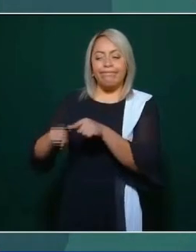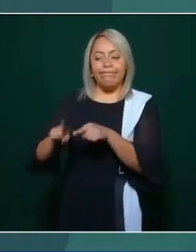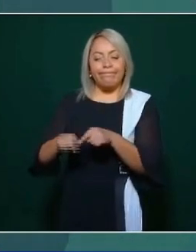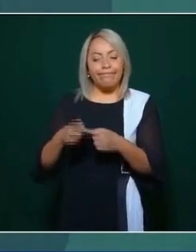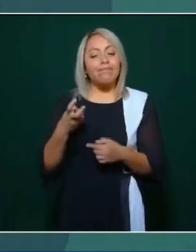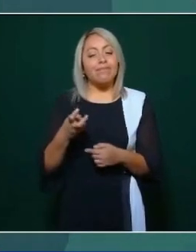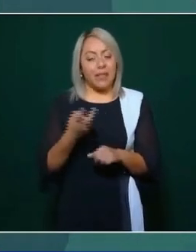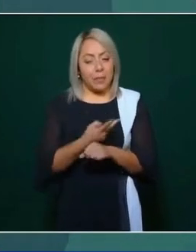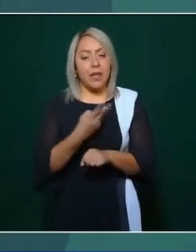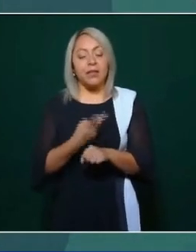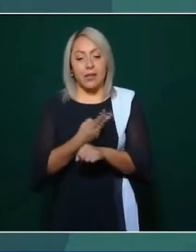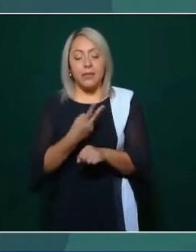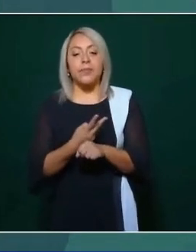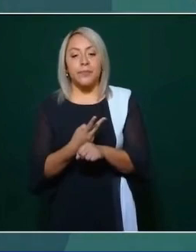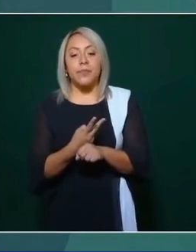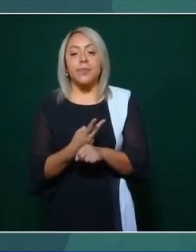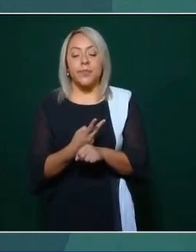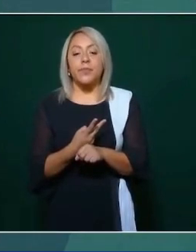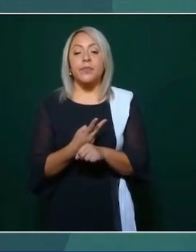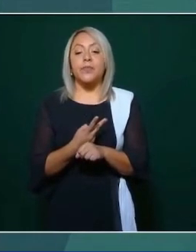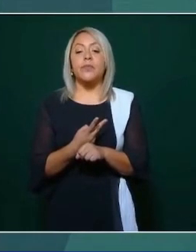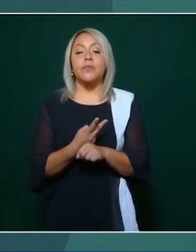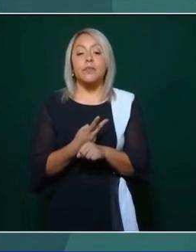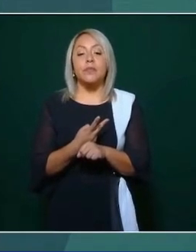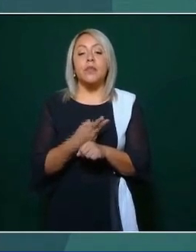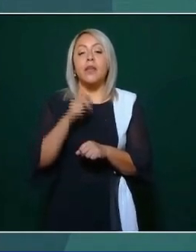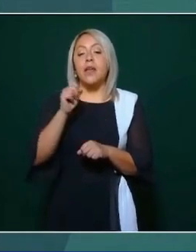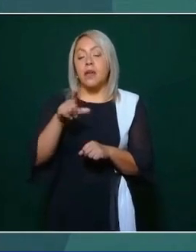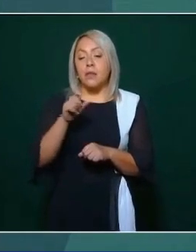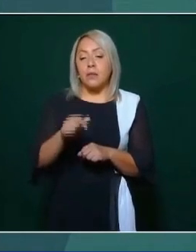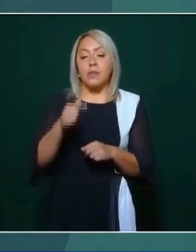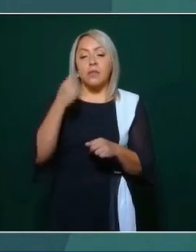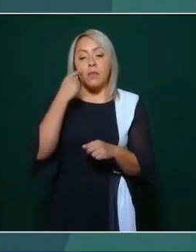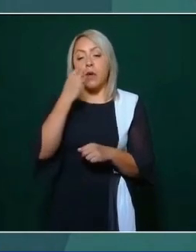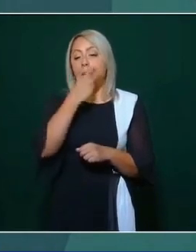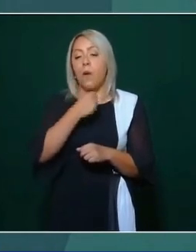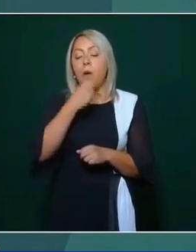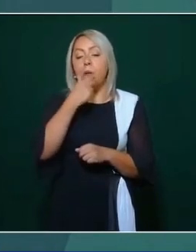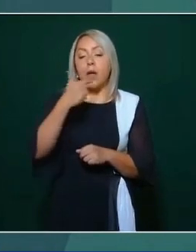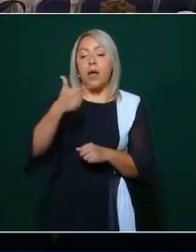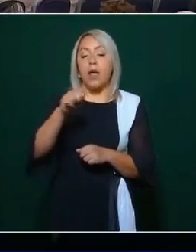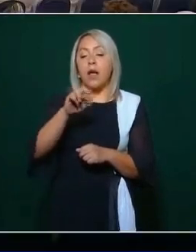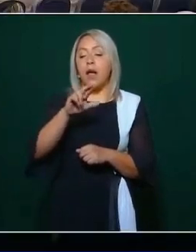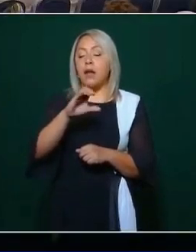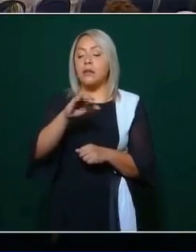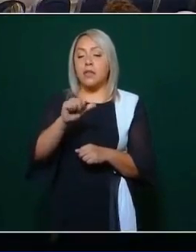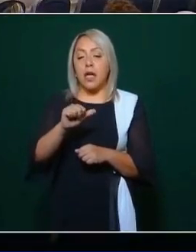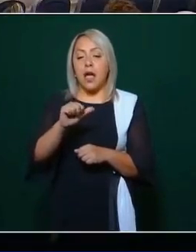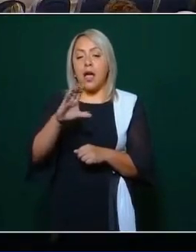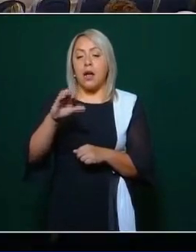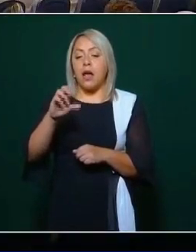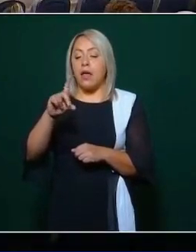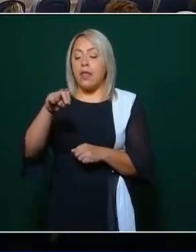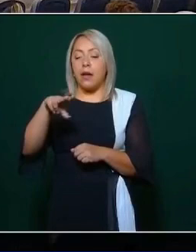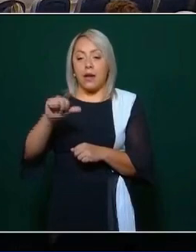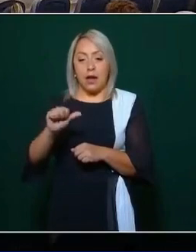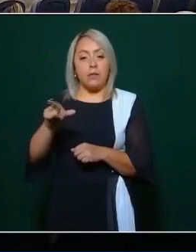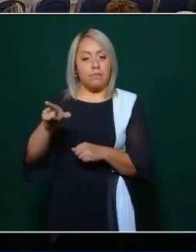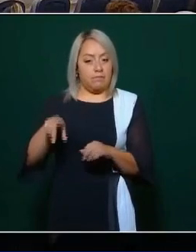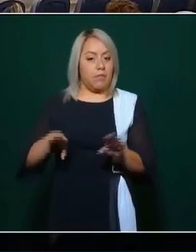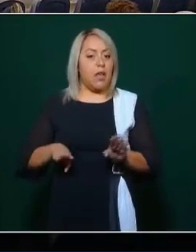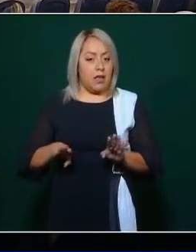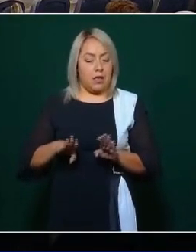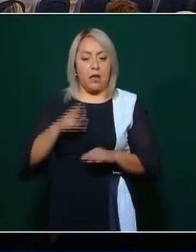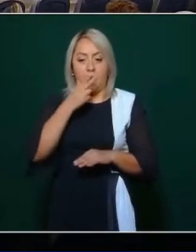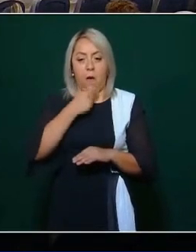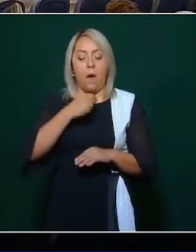y a García de la cadena que era un hombre fuerte en Zacatecas